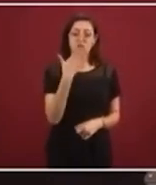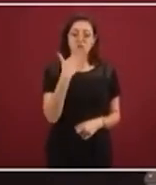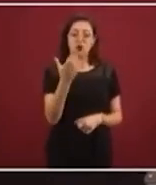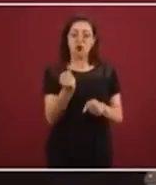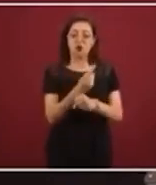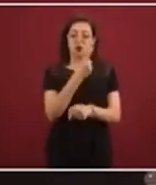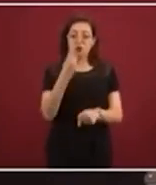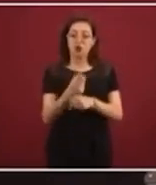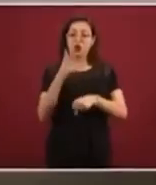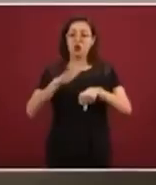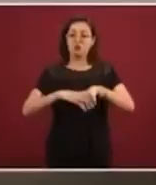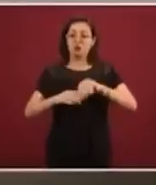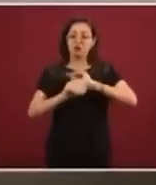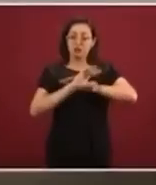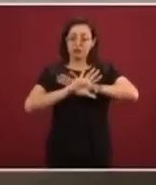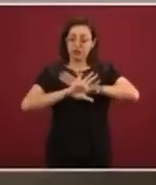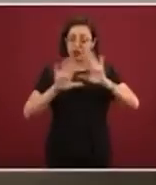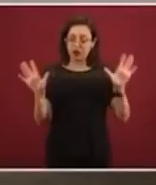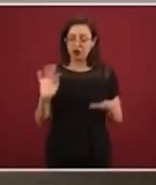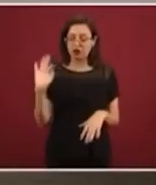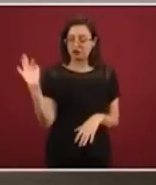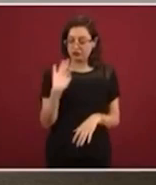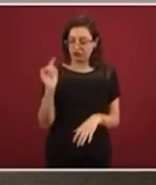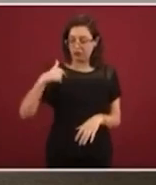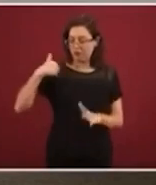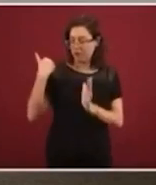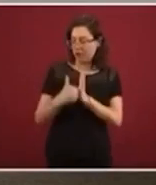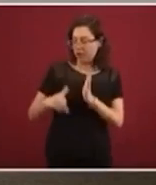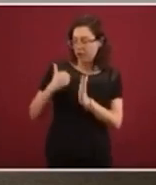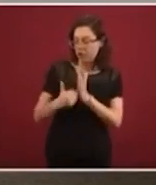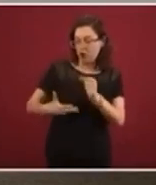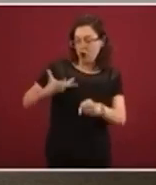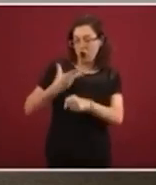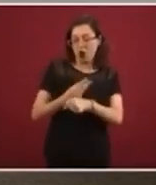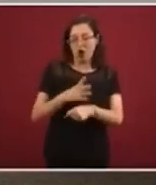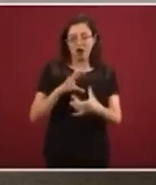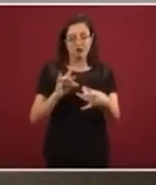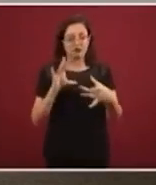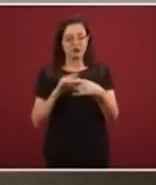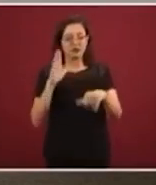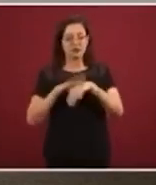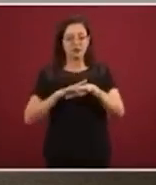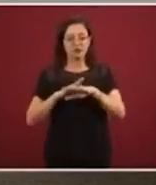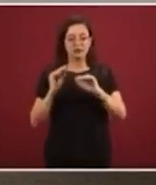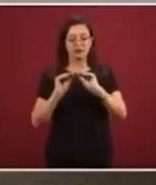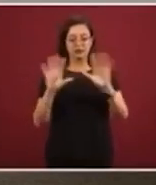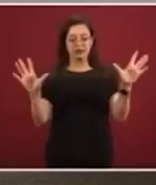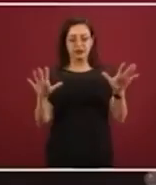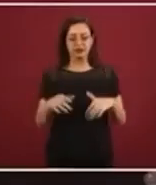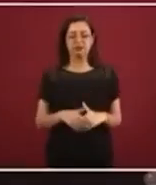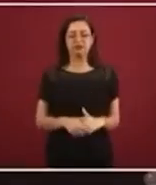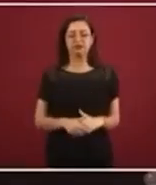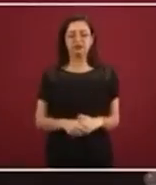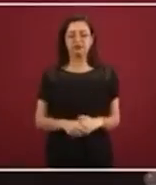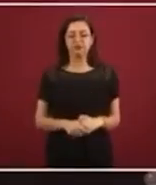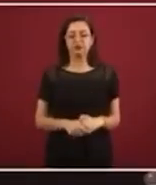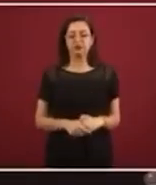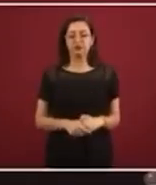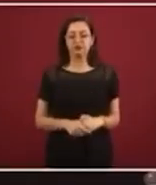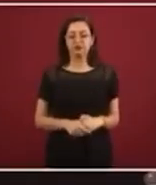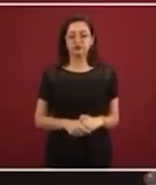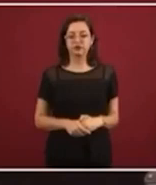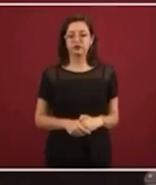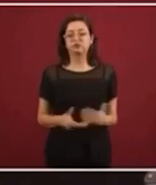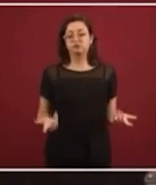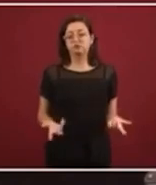oportunidad de aclarar algo que yo no fui suficientemente preciso en señalar. Había yo dicho que habría